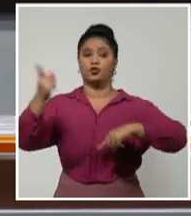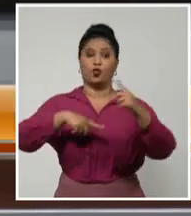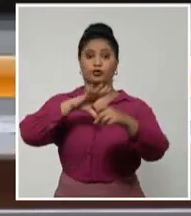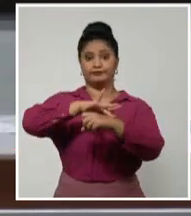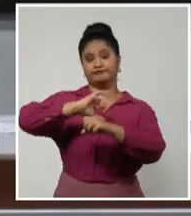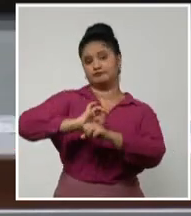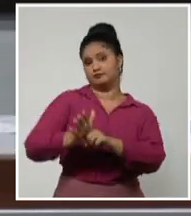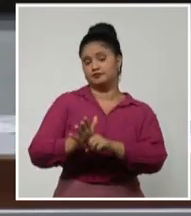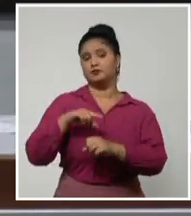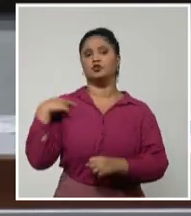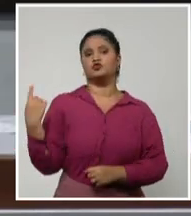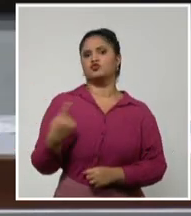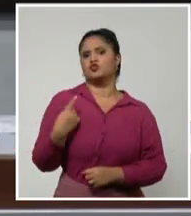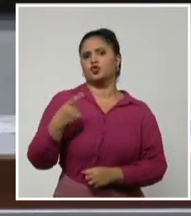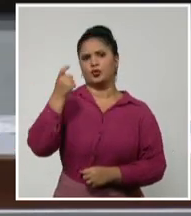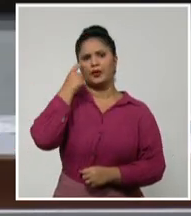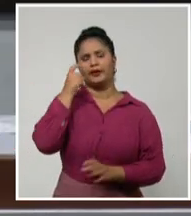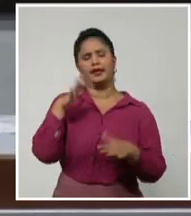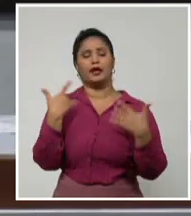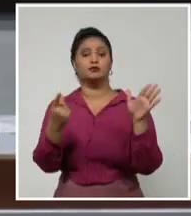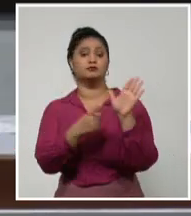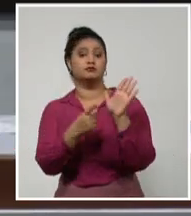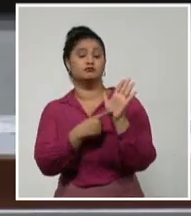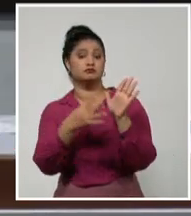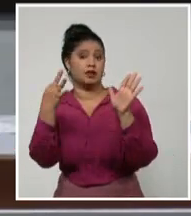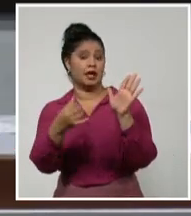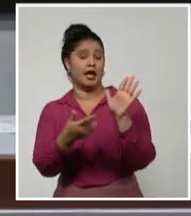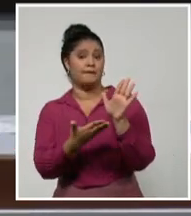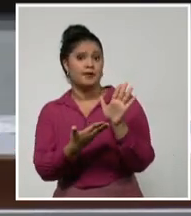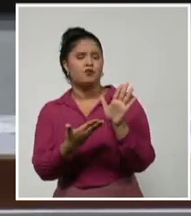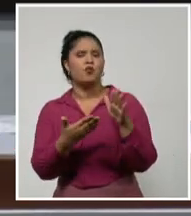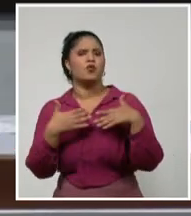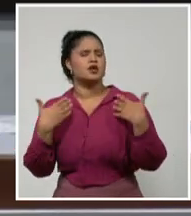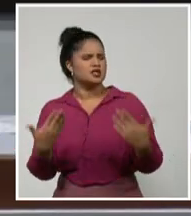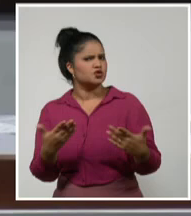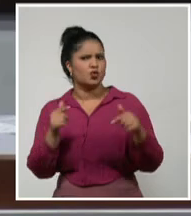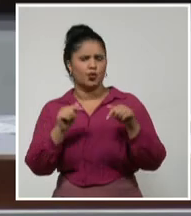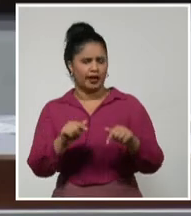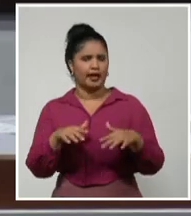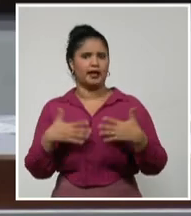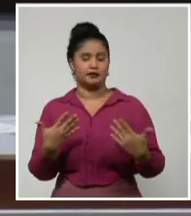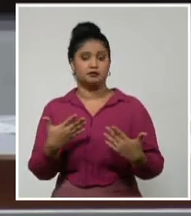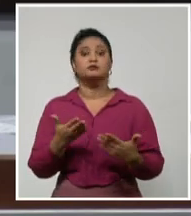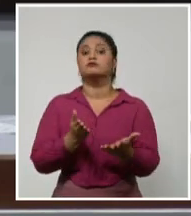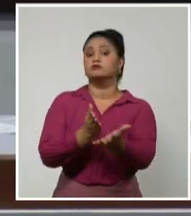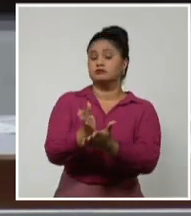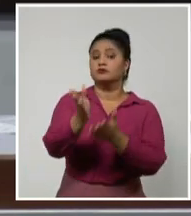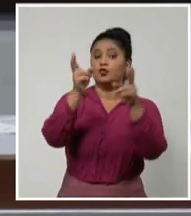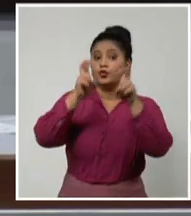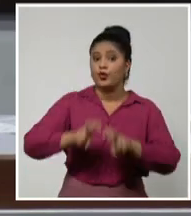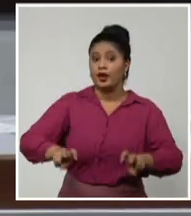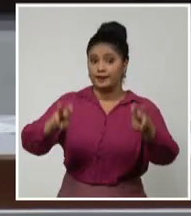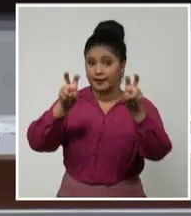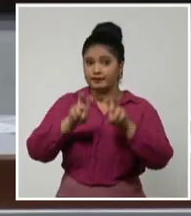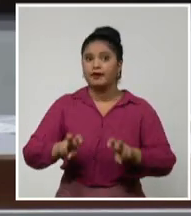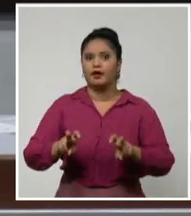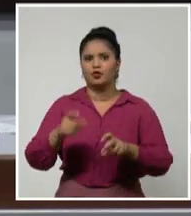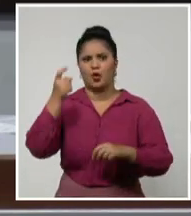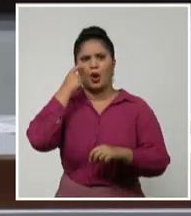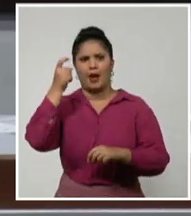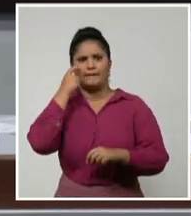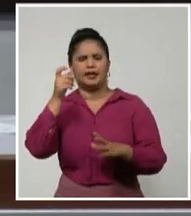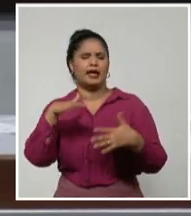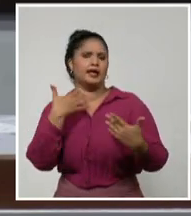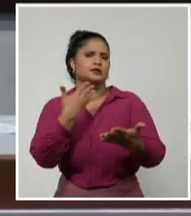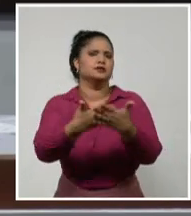presentemos una cosa aquí no estemos satisfechos hasta que no esté en innovación. Y cuando hablamos de que